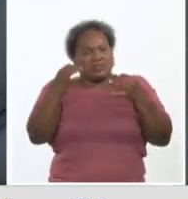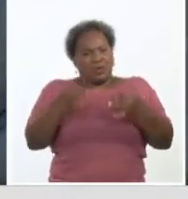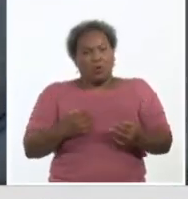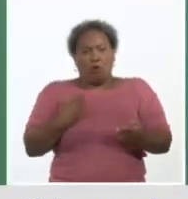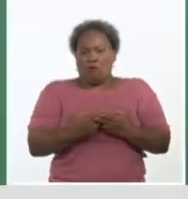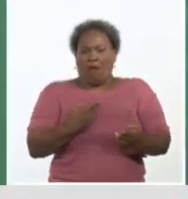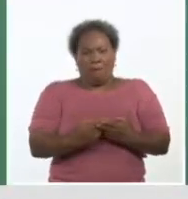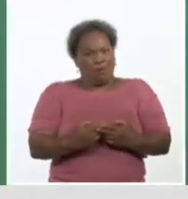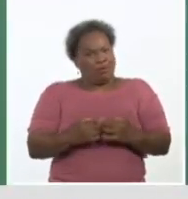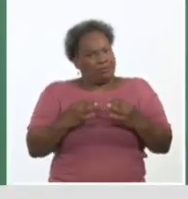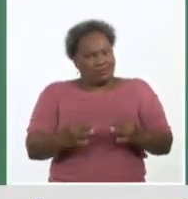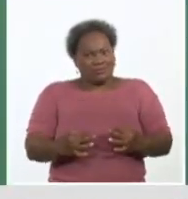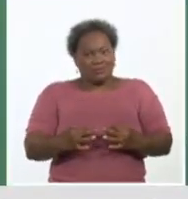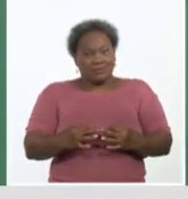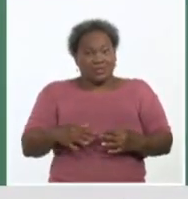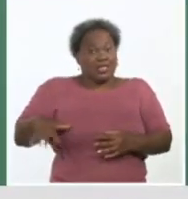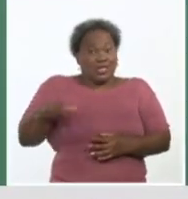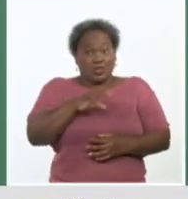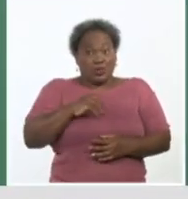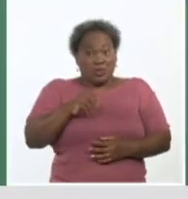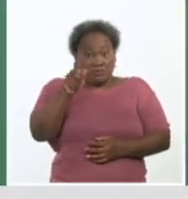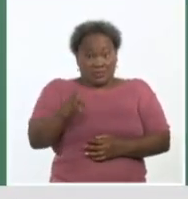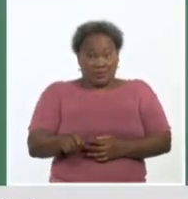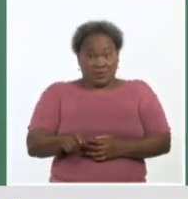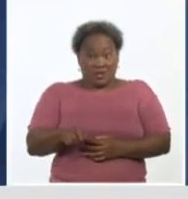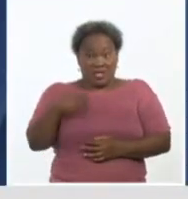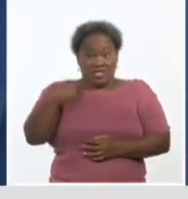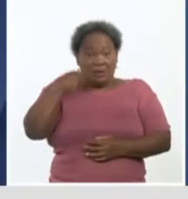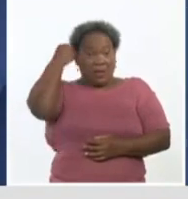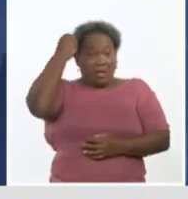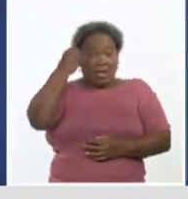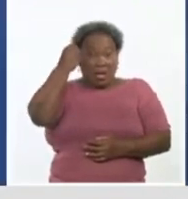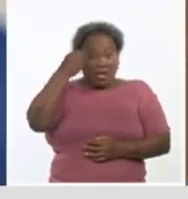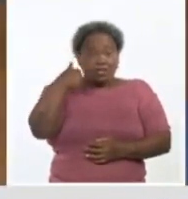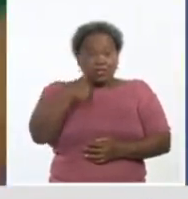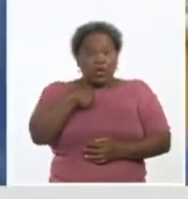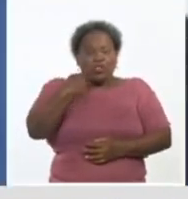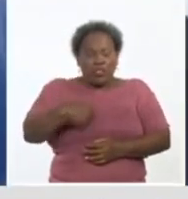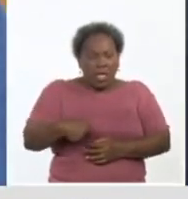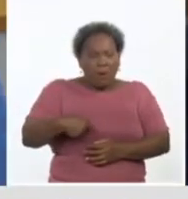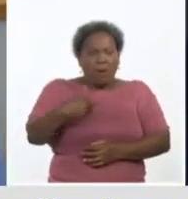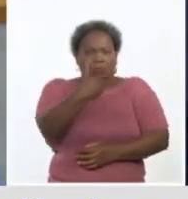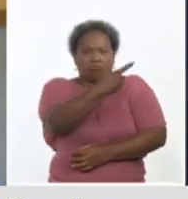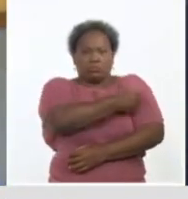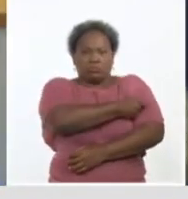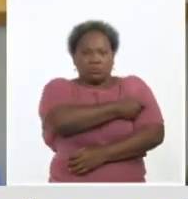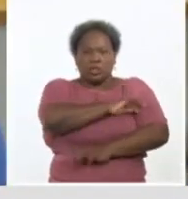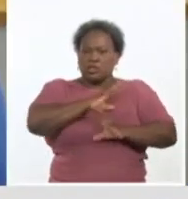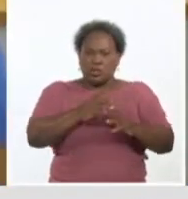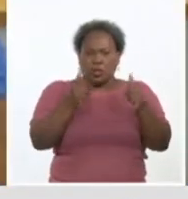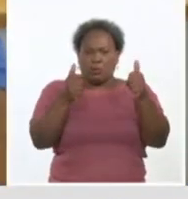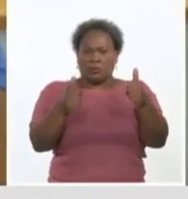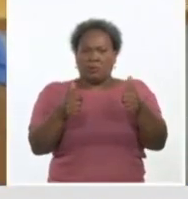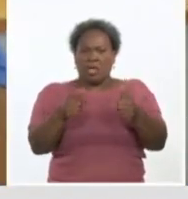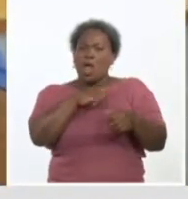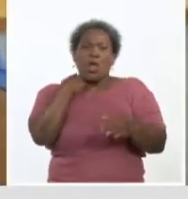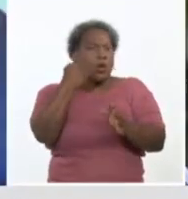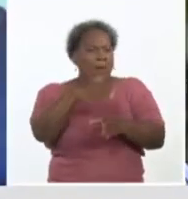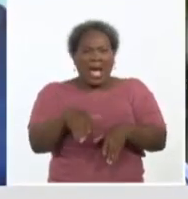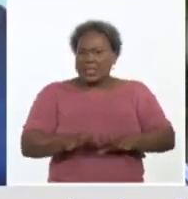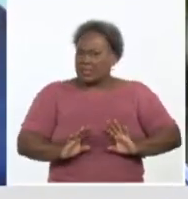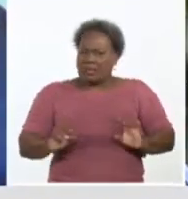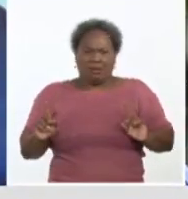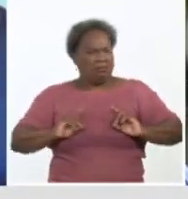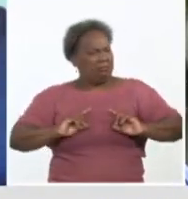debe preocuparse por vacunarse, por salir bien de todo esto, que esto no mata a nadie. Tengo